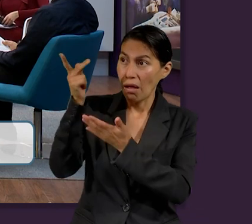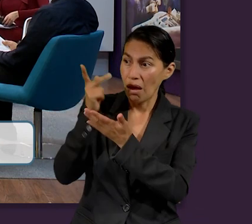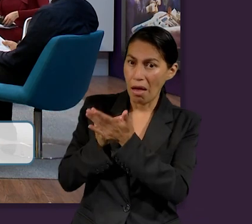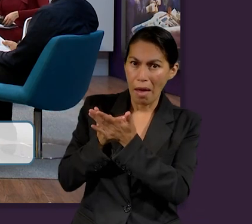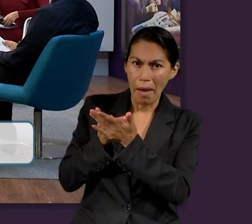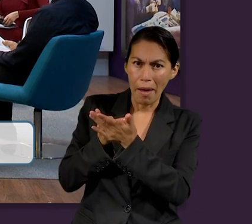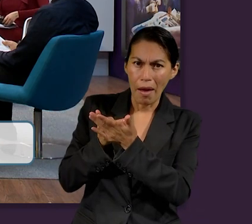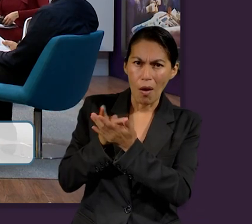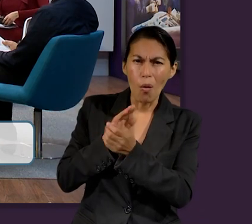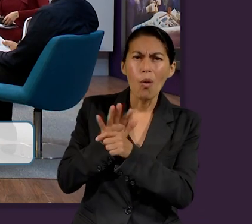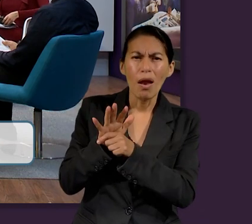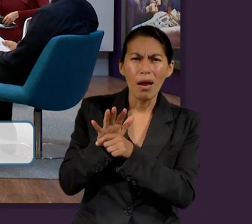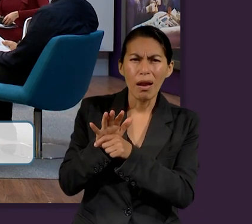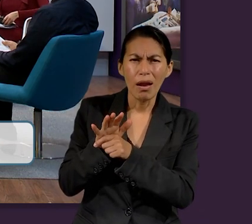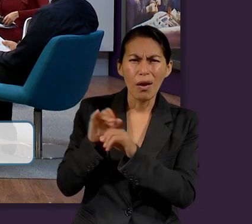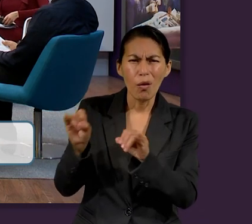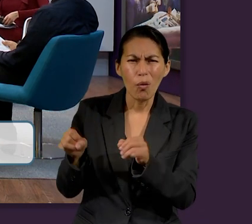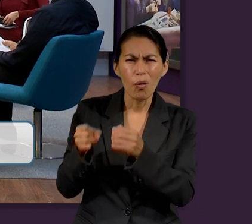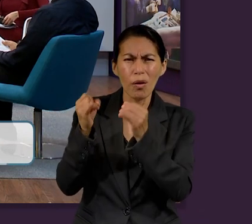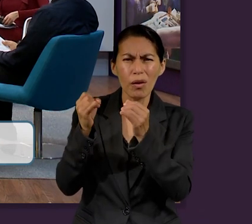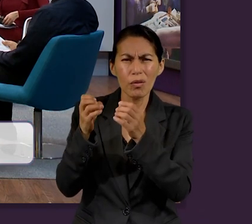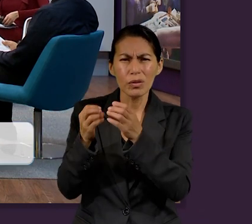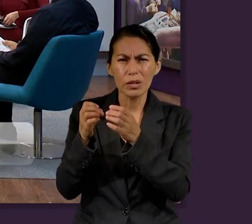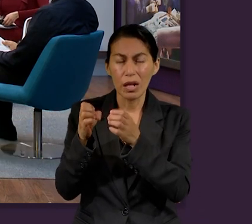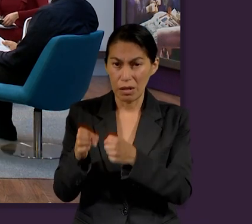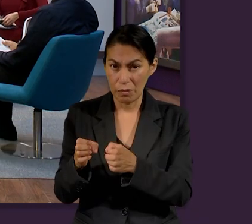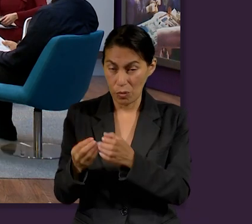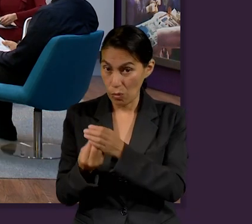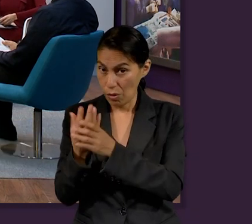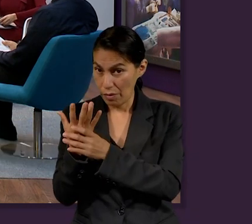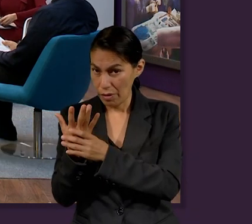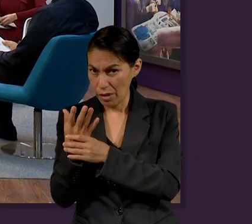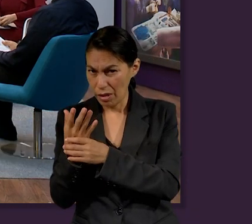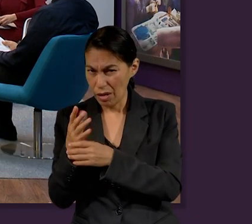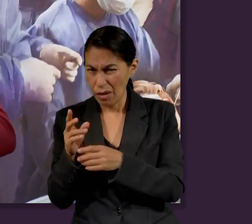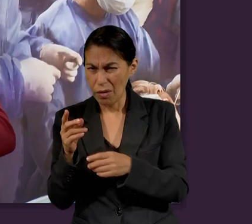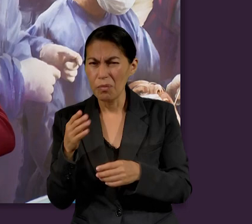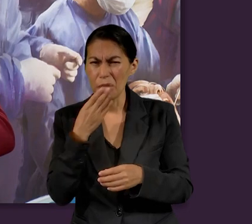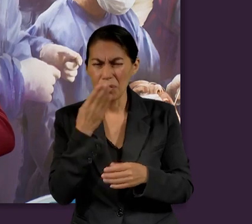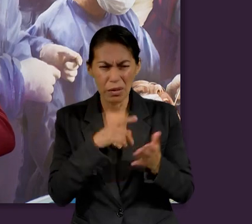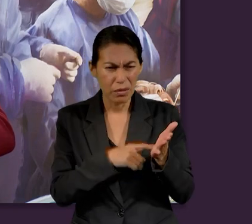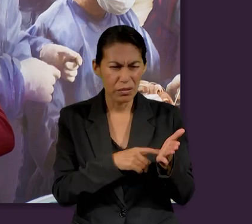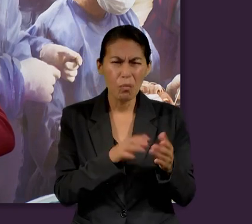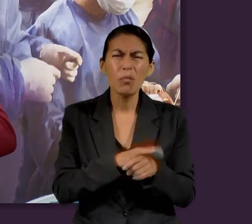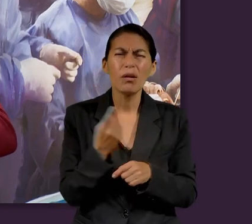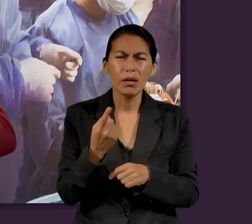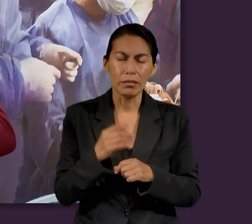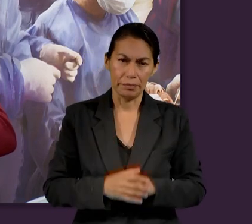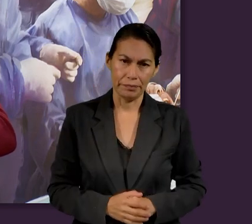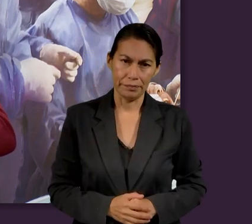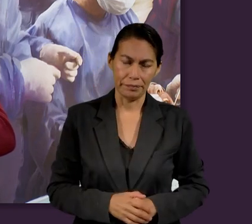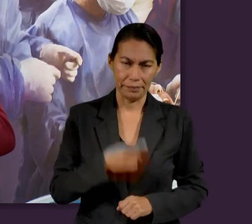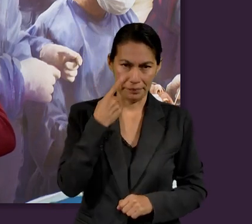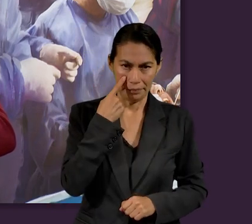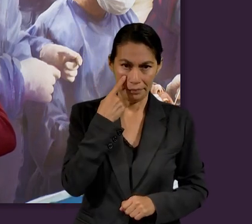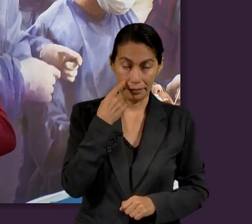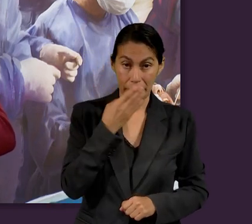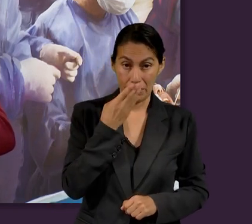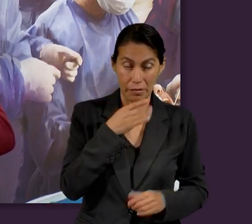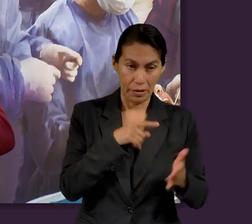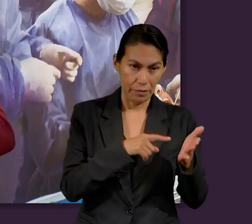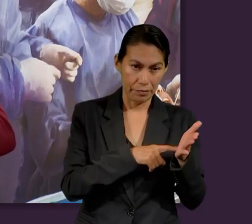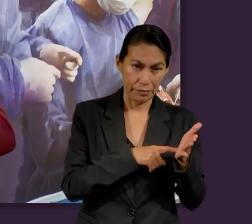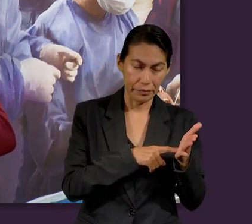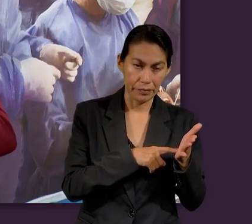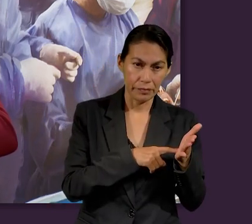palabra del Señor, lo presenta como la Nueva Jerusalén? Bueno, pues si nos vamos a una cita que viene